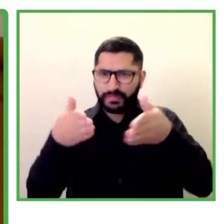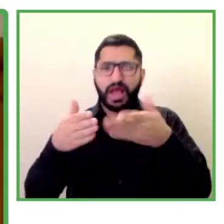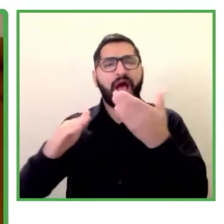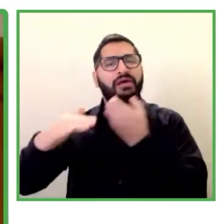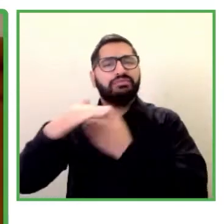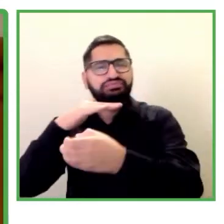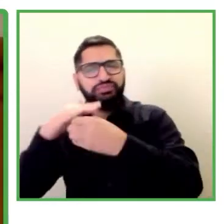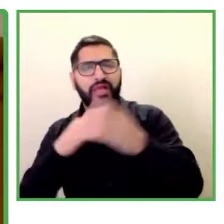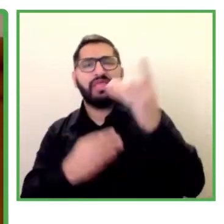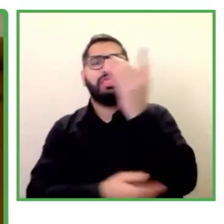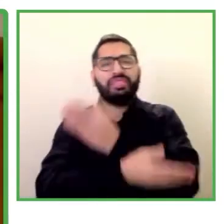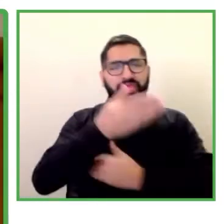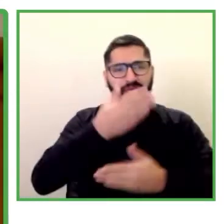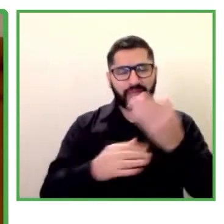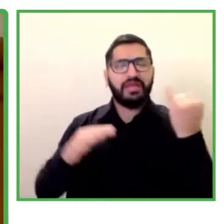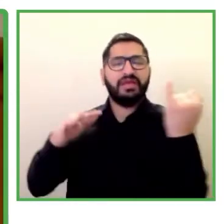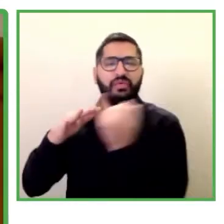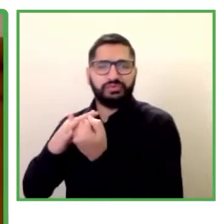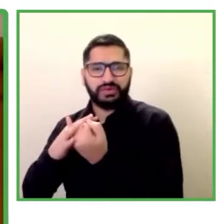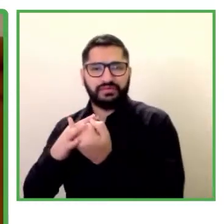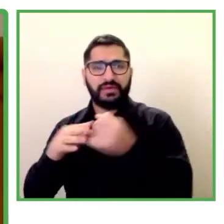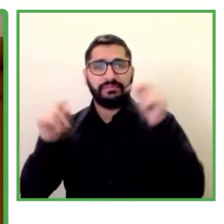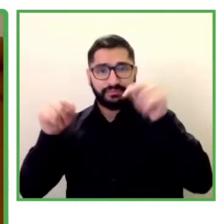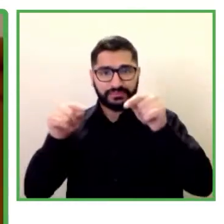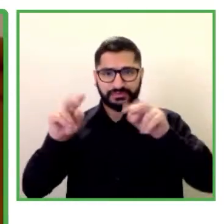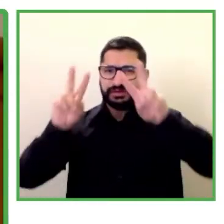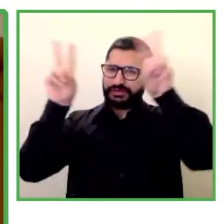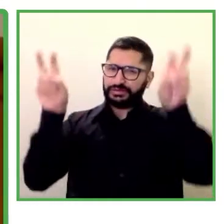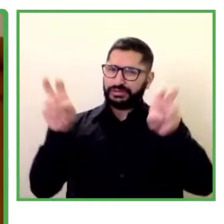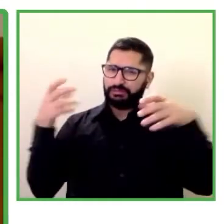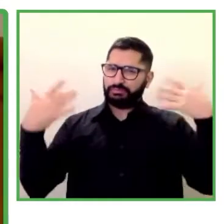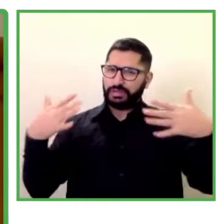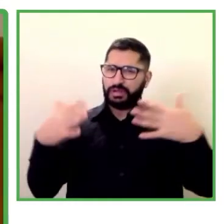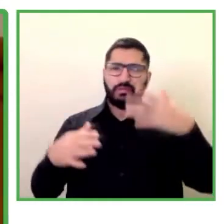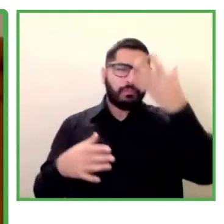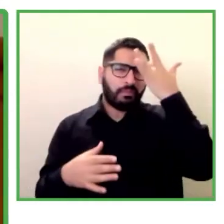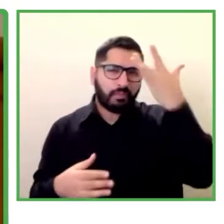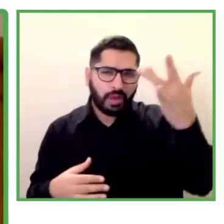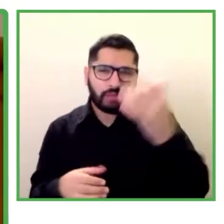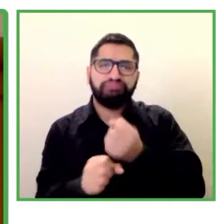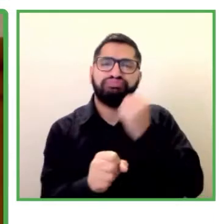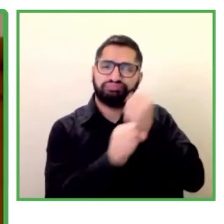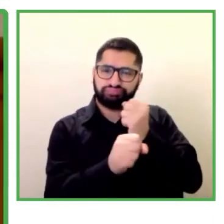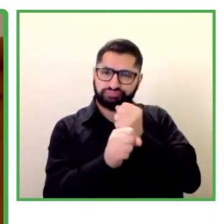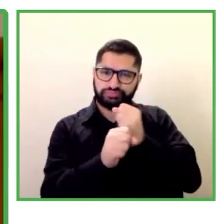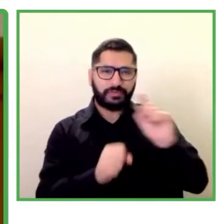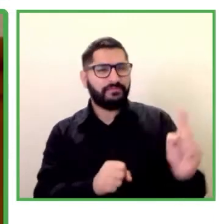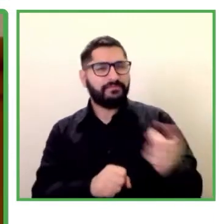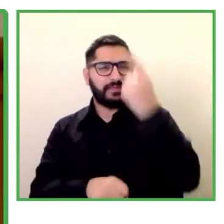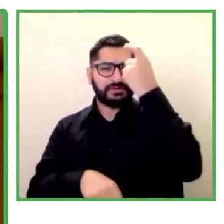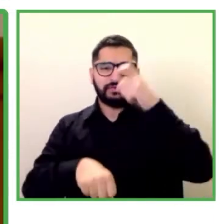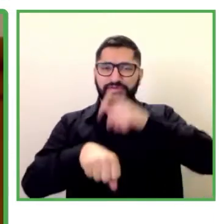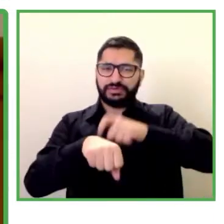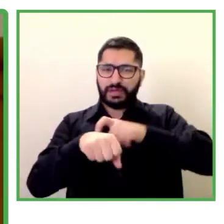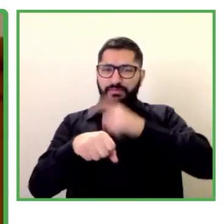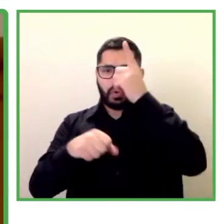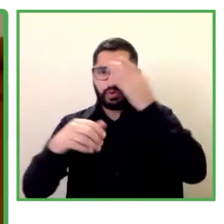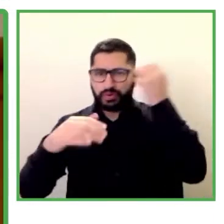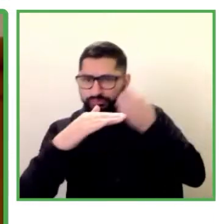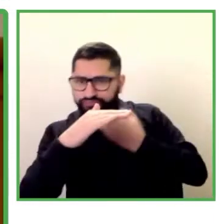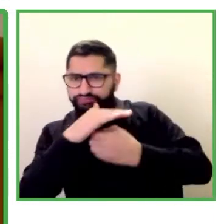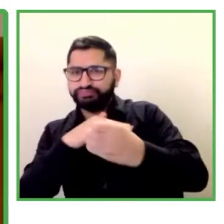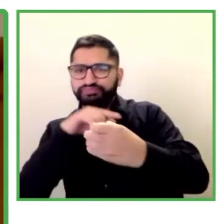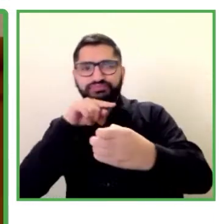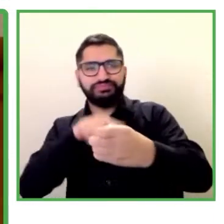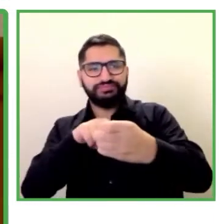abordamos puesto que el empleo es la principal vía de entrada a los sistemas de protección social y de seguridad social